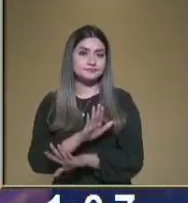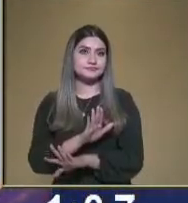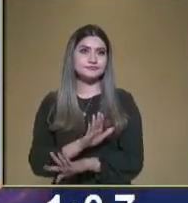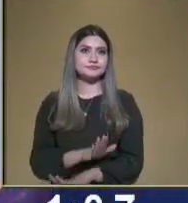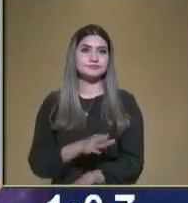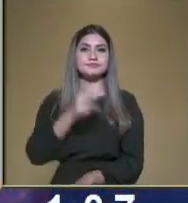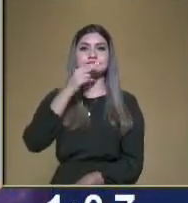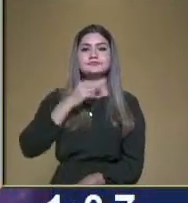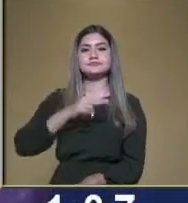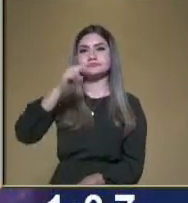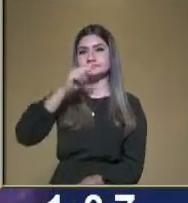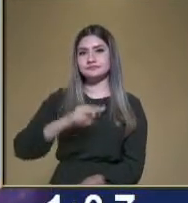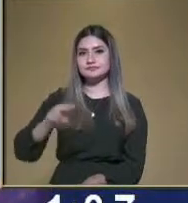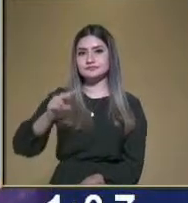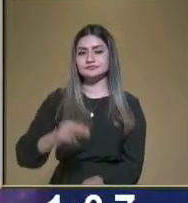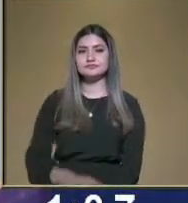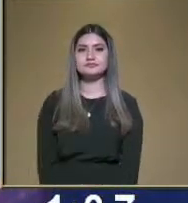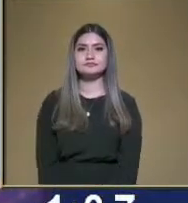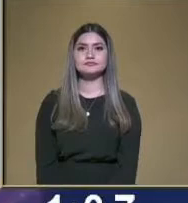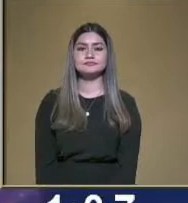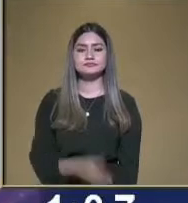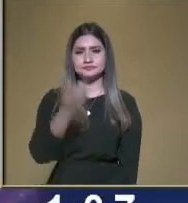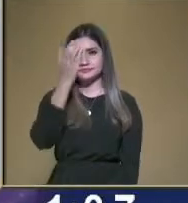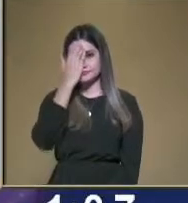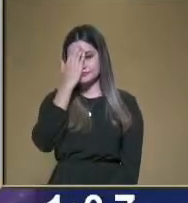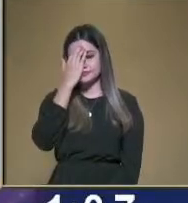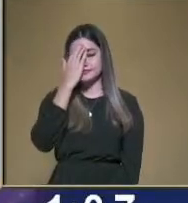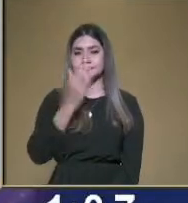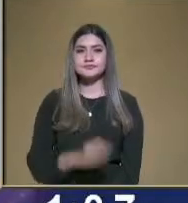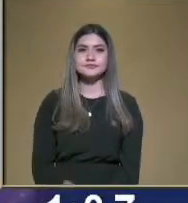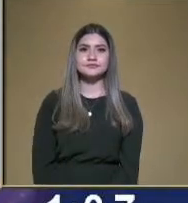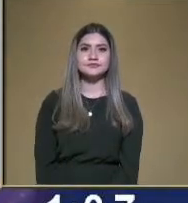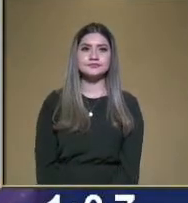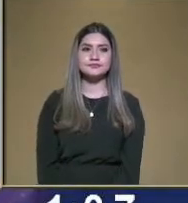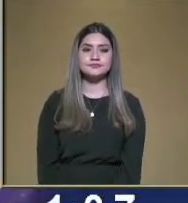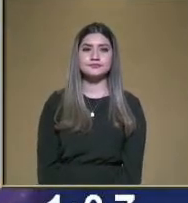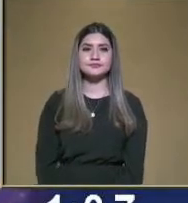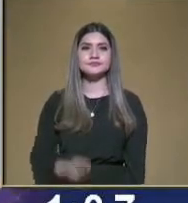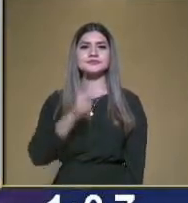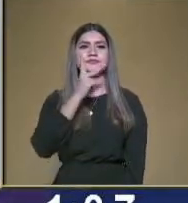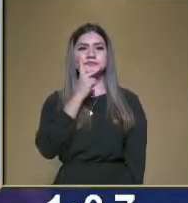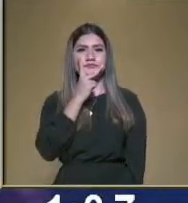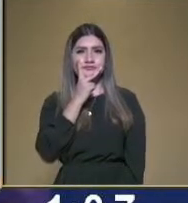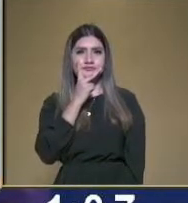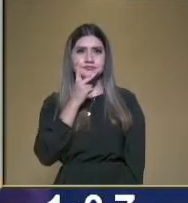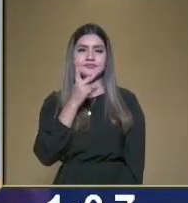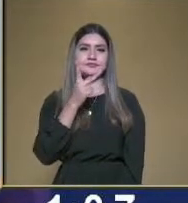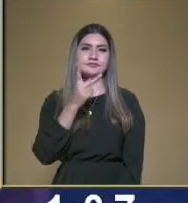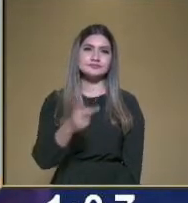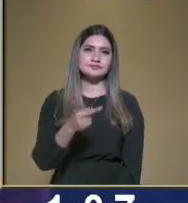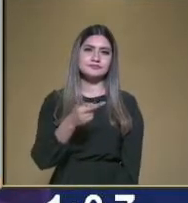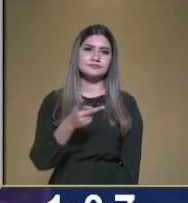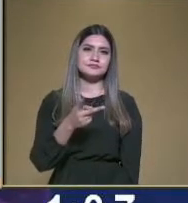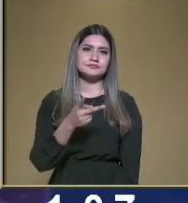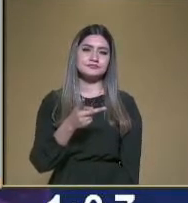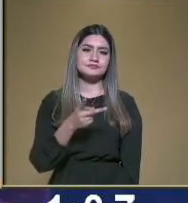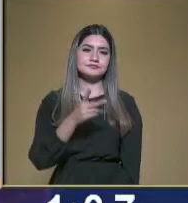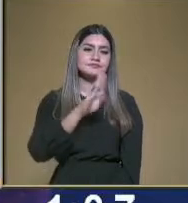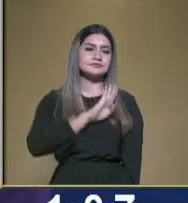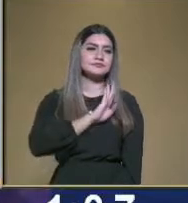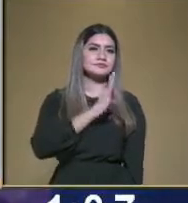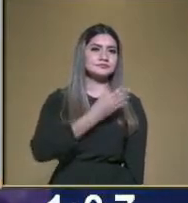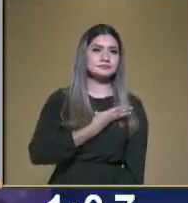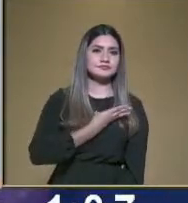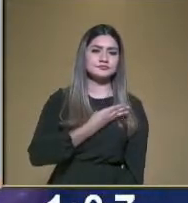nahuatlismo consiste en conocer palabras o que utilizamos las palabras en español, pero